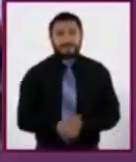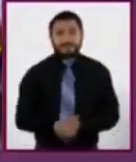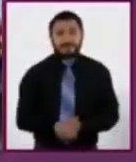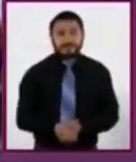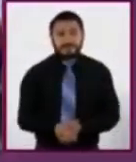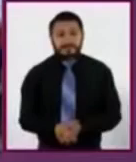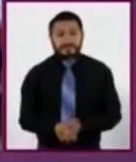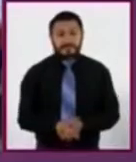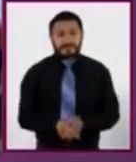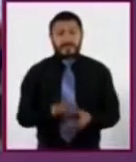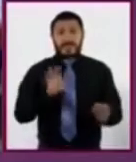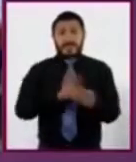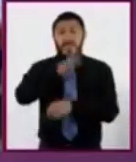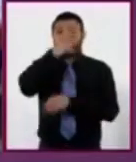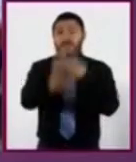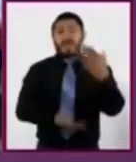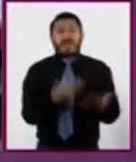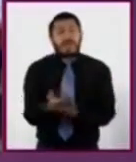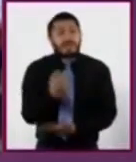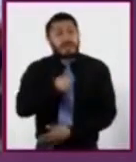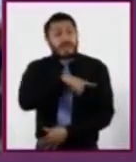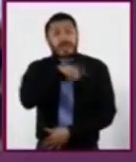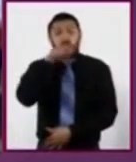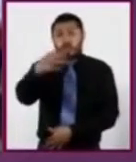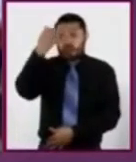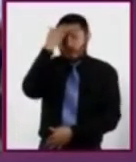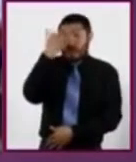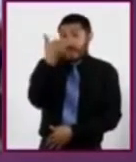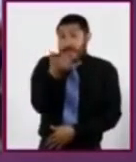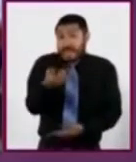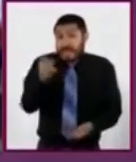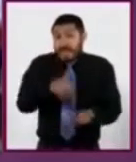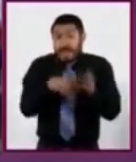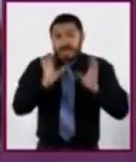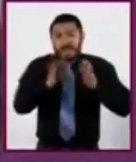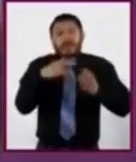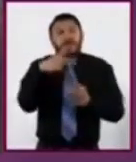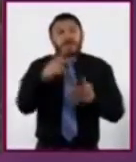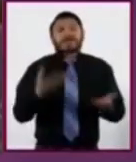¿Qué servicios de salud conoces y están presentes en tu comunidad?